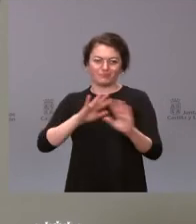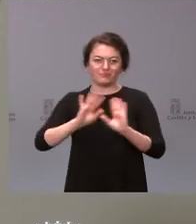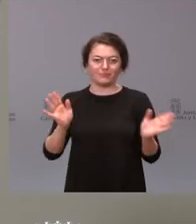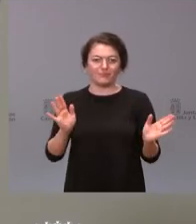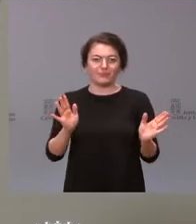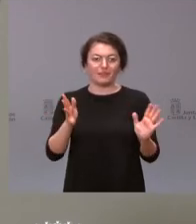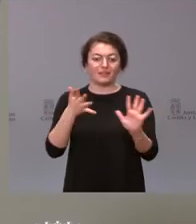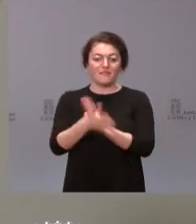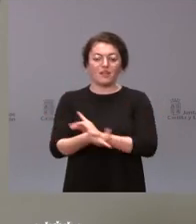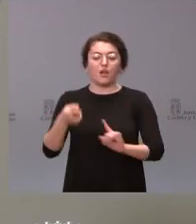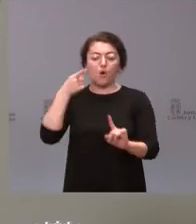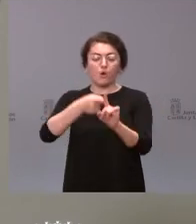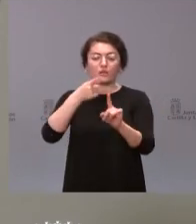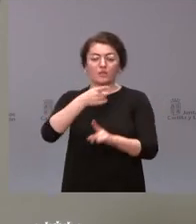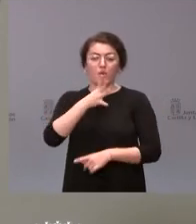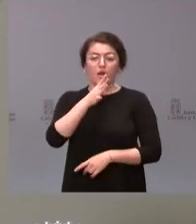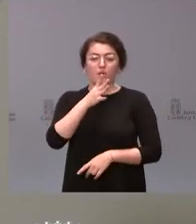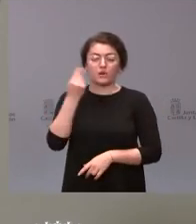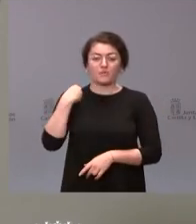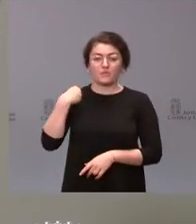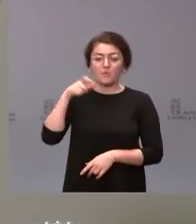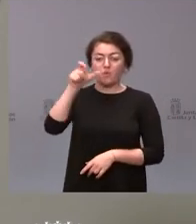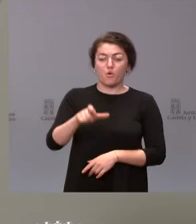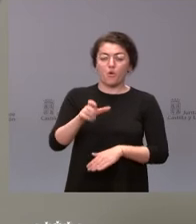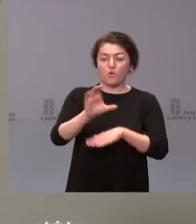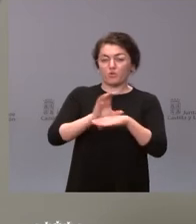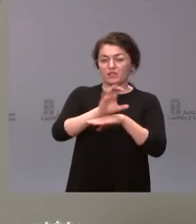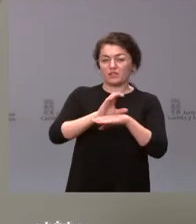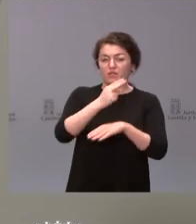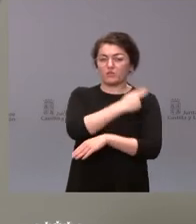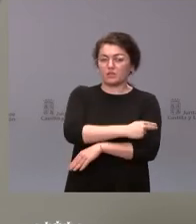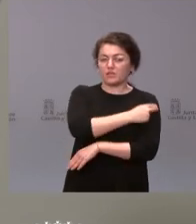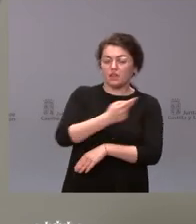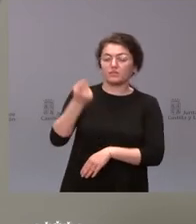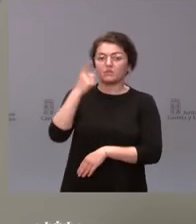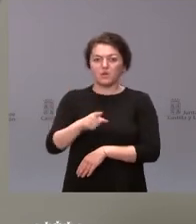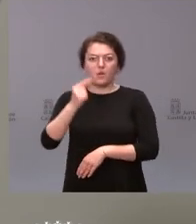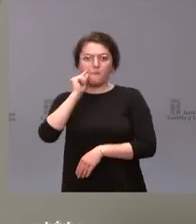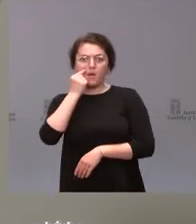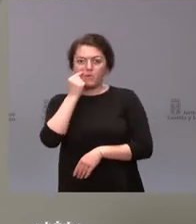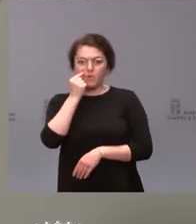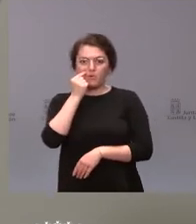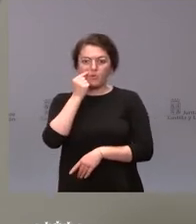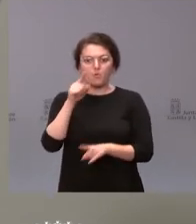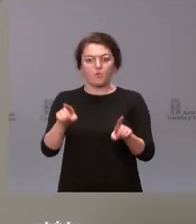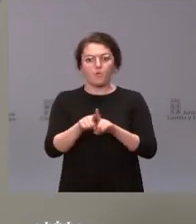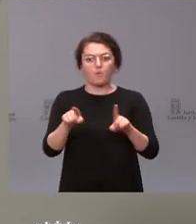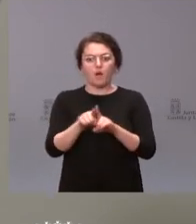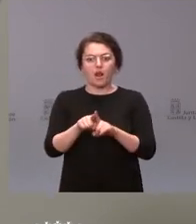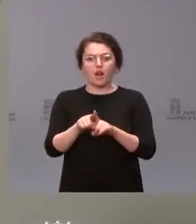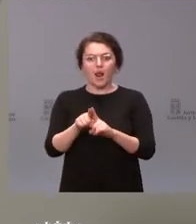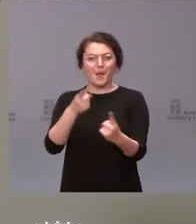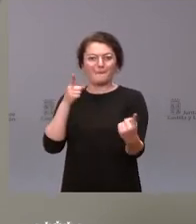del consejero de Sanidad y también del propio presidente de la Junta de Castellano, pues garantizar esta presencialidad. Los médicos van, de hecho, al mundo